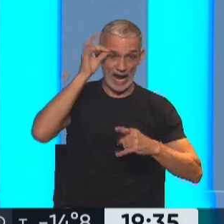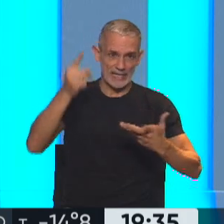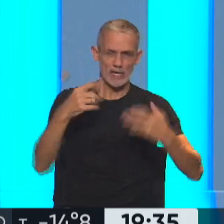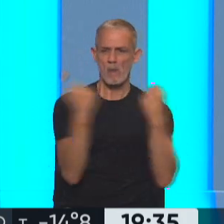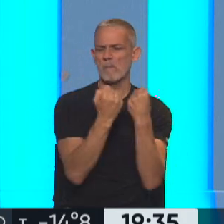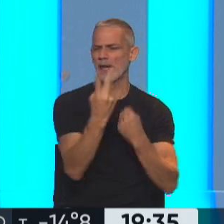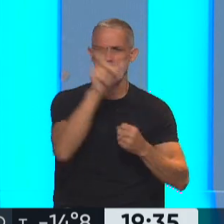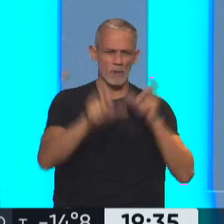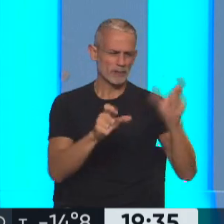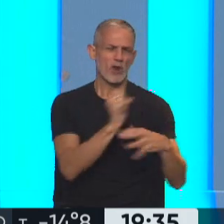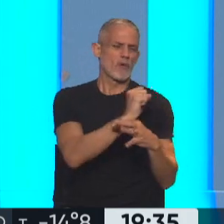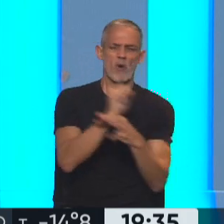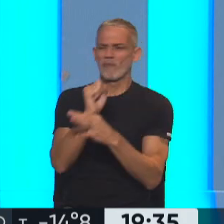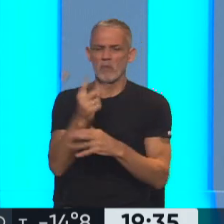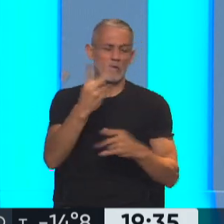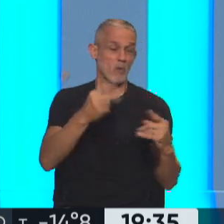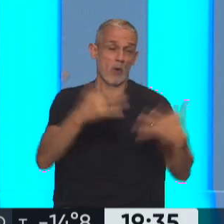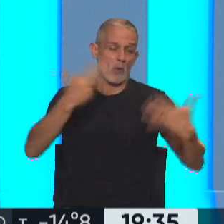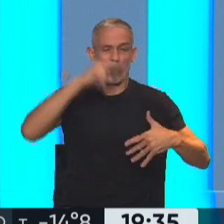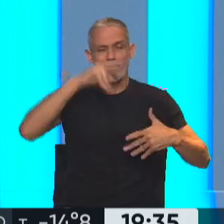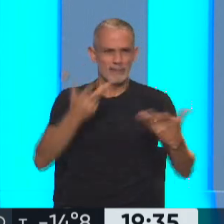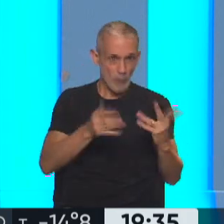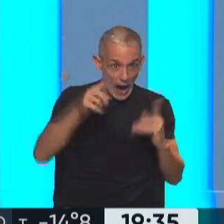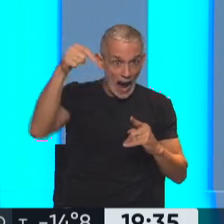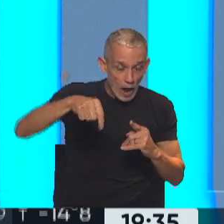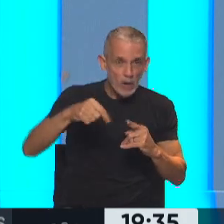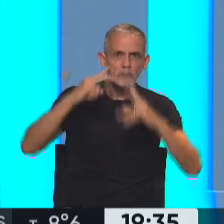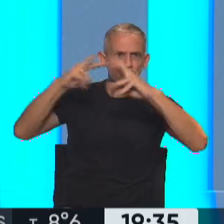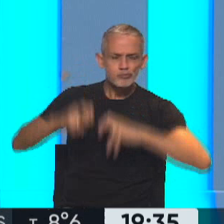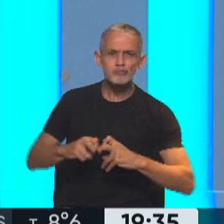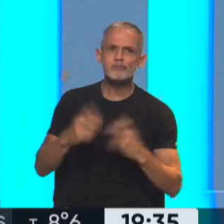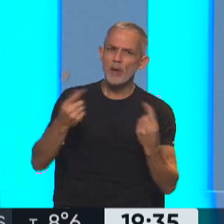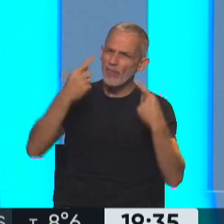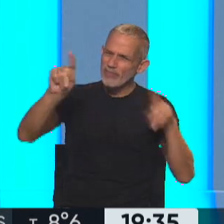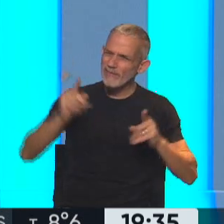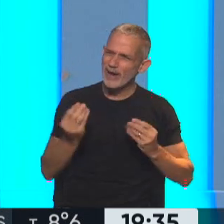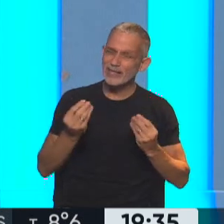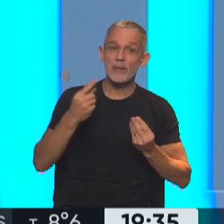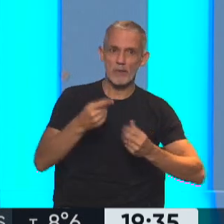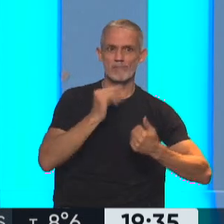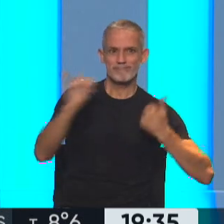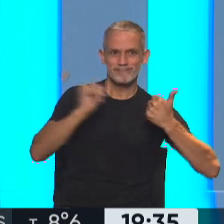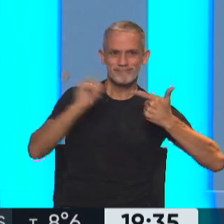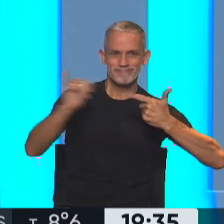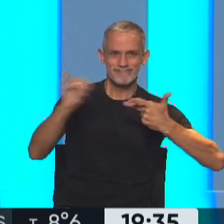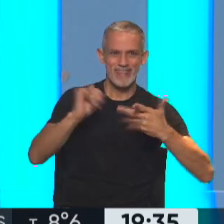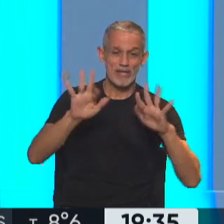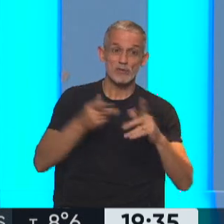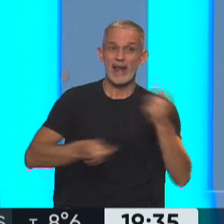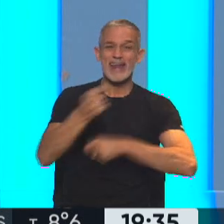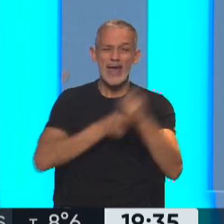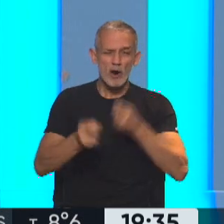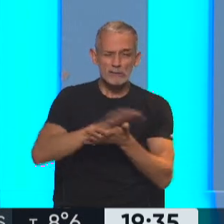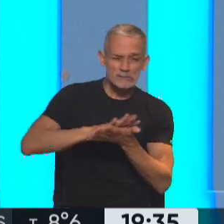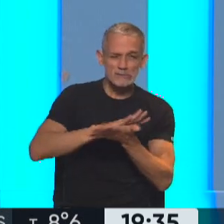pelea entre dos famosos de un jet set devaluado, ahora tiene una connotación diferente a partir de estos supuestos negocios